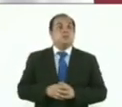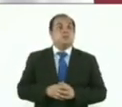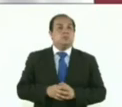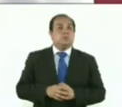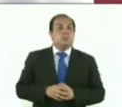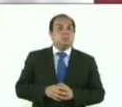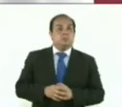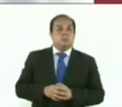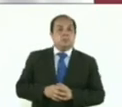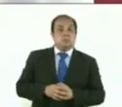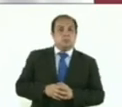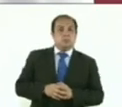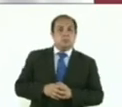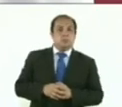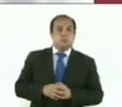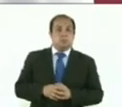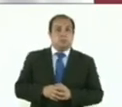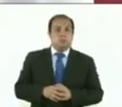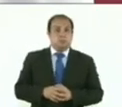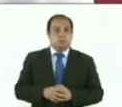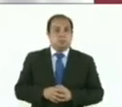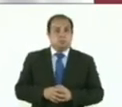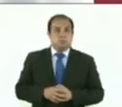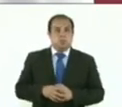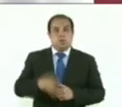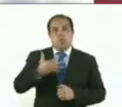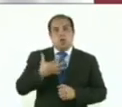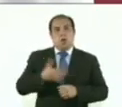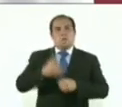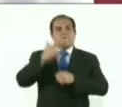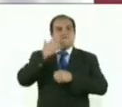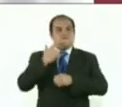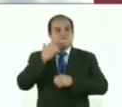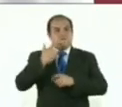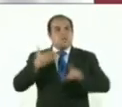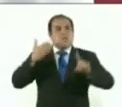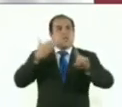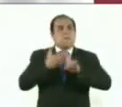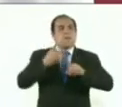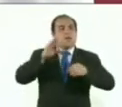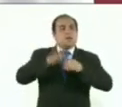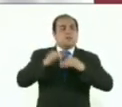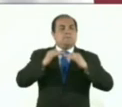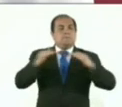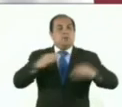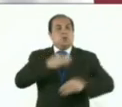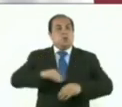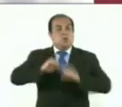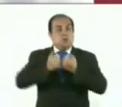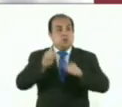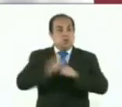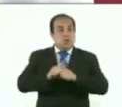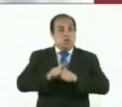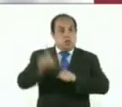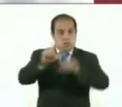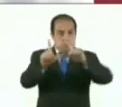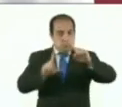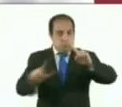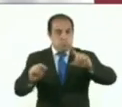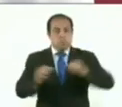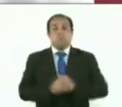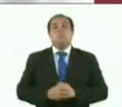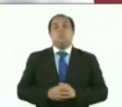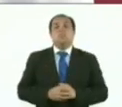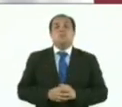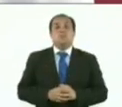en el transcurso de lo que fue esta lucha por la democracia y la justicia social en nuestro país, que